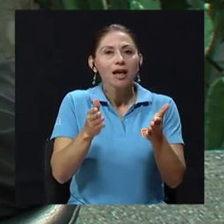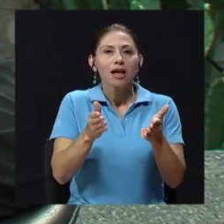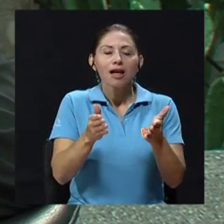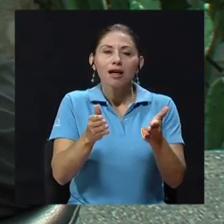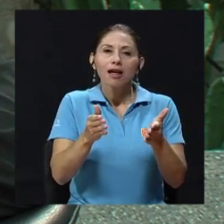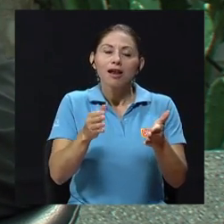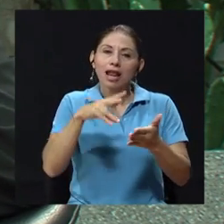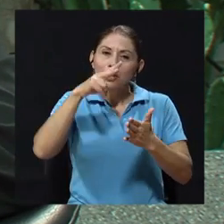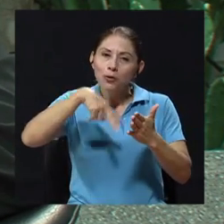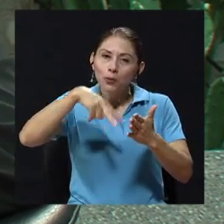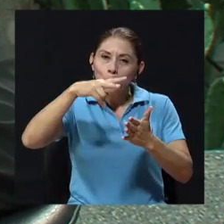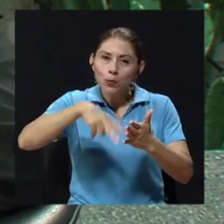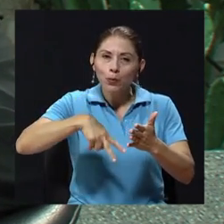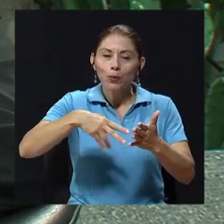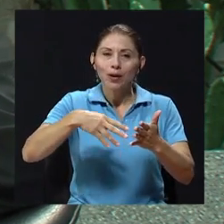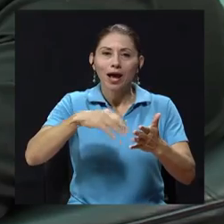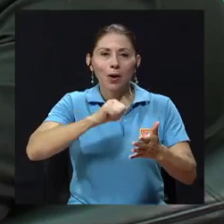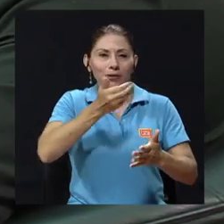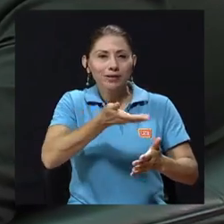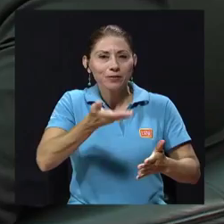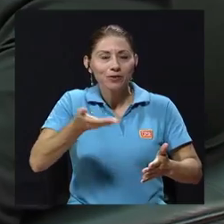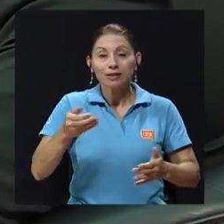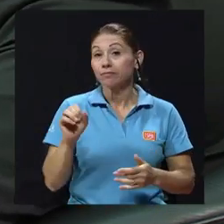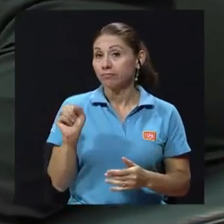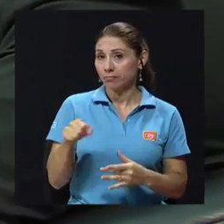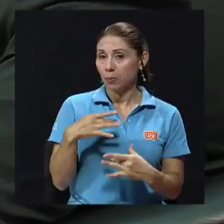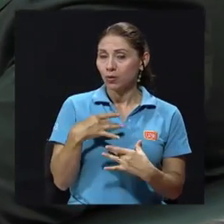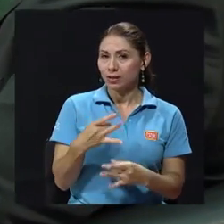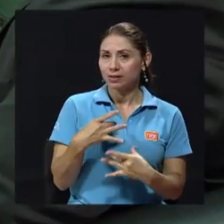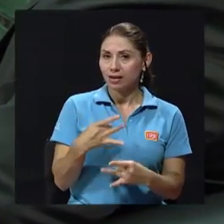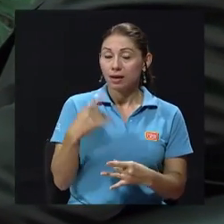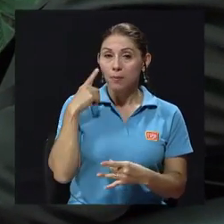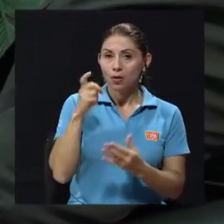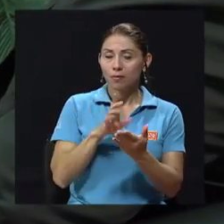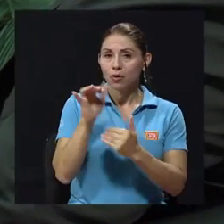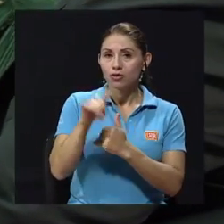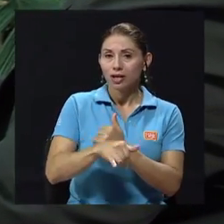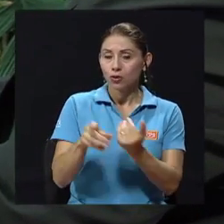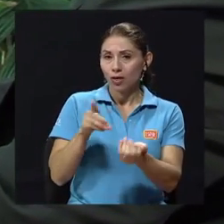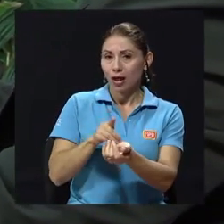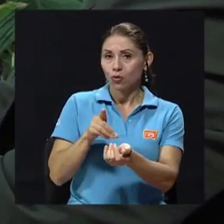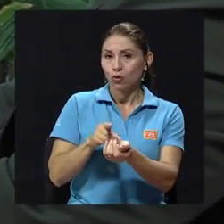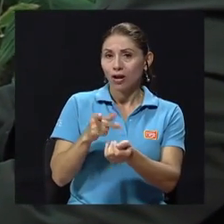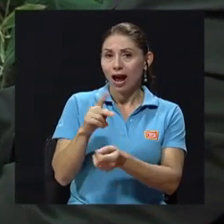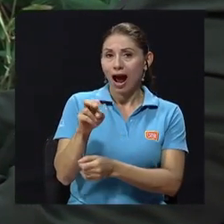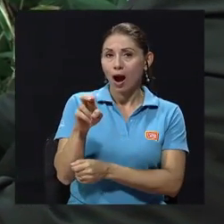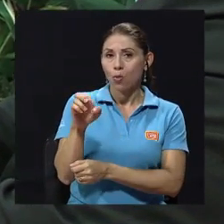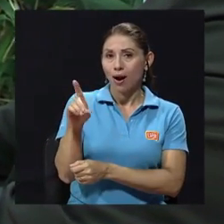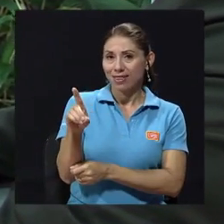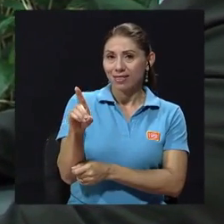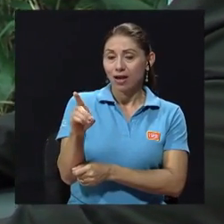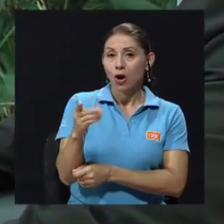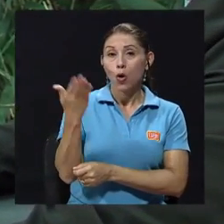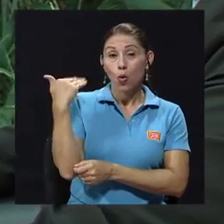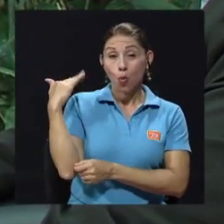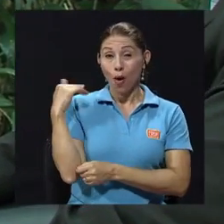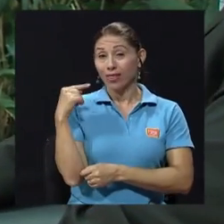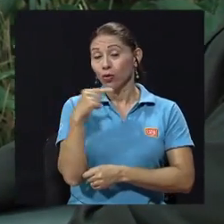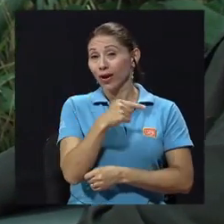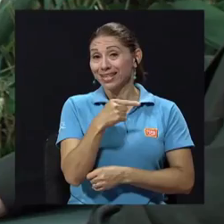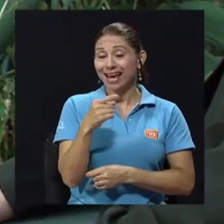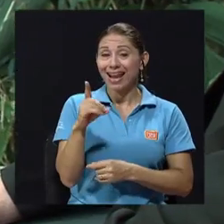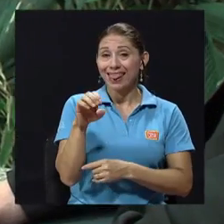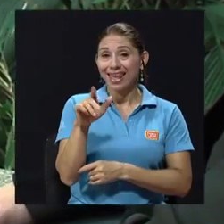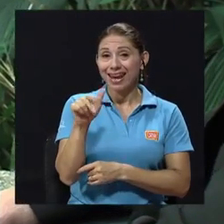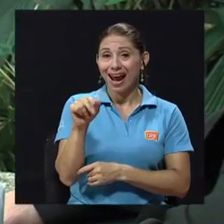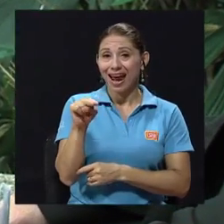lectura y otras cosas, me imagino. Sí, muy interesante, porque el proyecto de la doctora Howard, cuando ella era decana